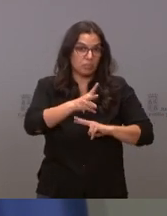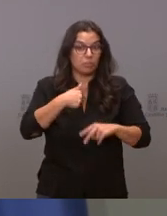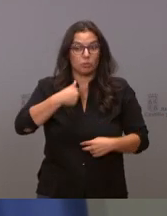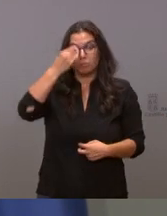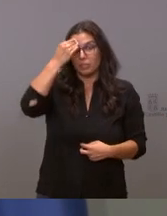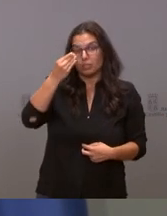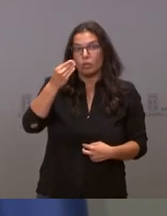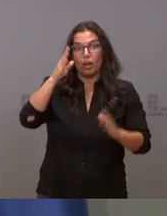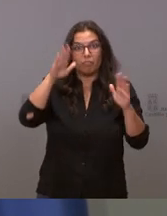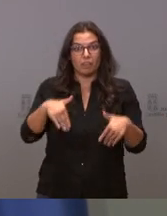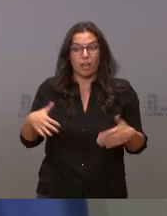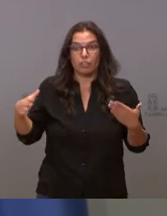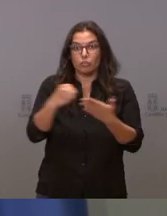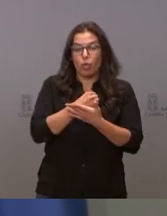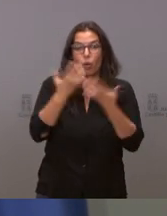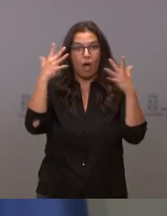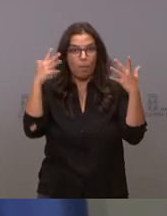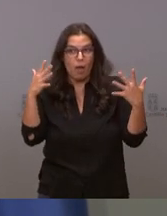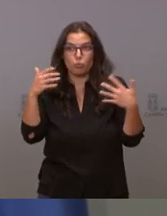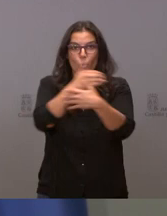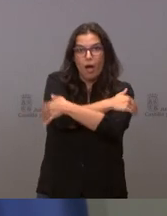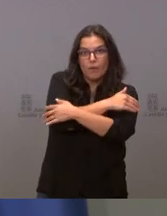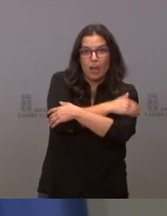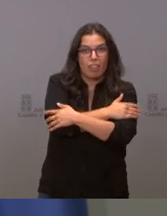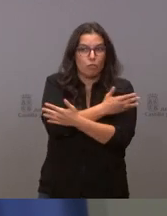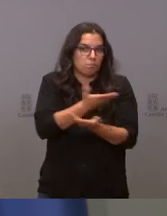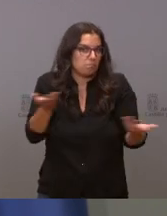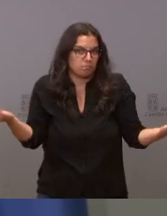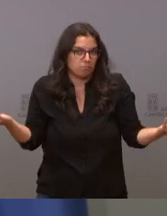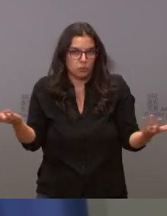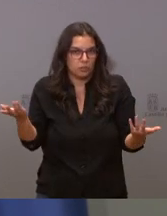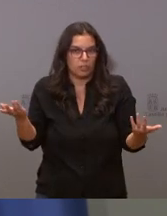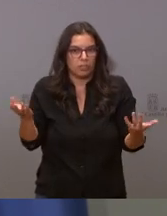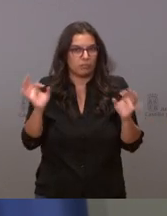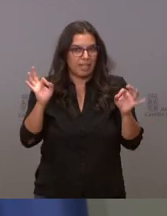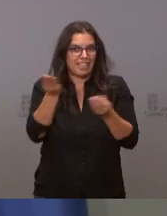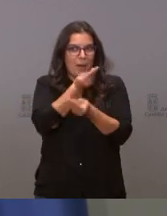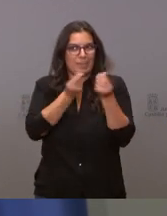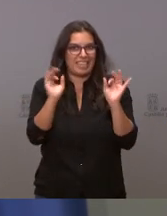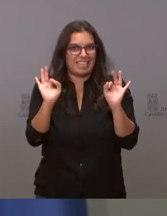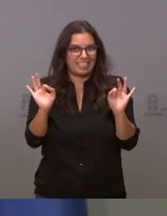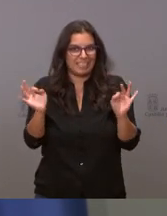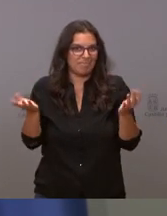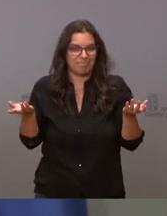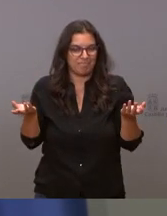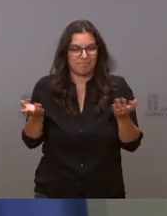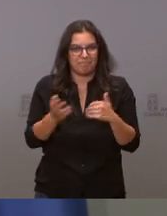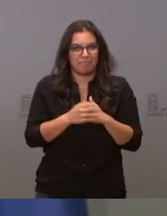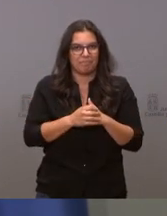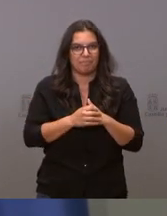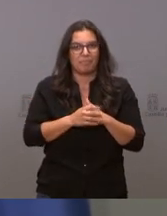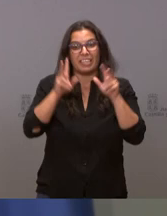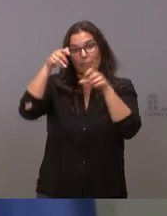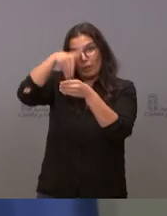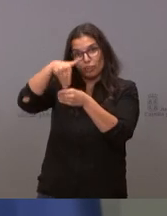hemos acabado con un aplauso y un abrazo, con lo cual ese es el tono en el que se ha desarrollado sobre el contenido del debate,